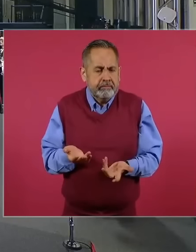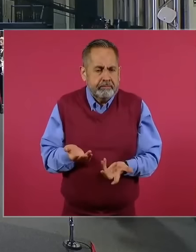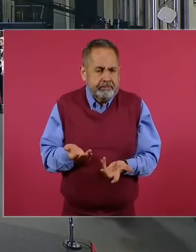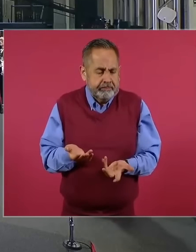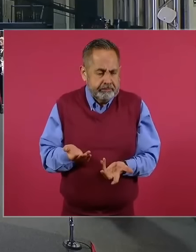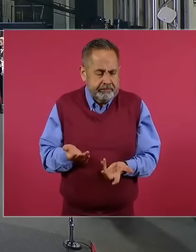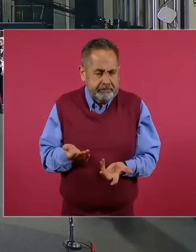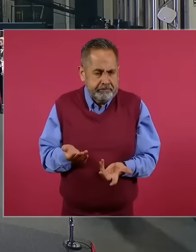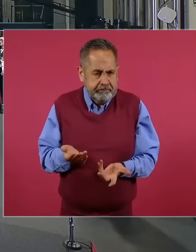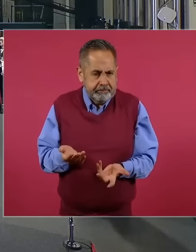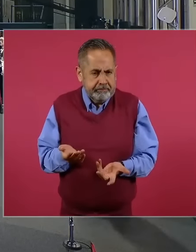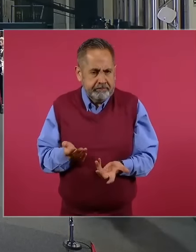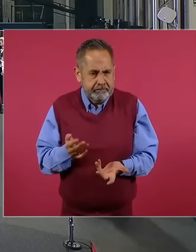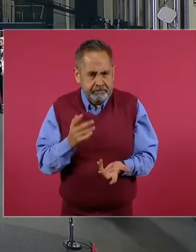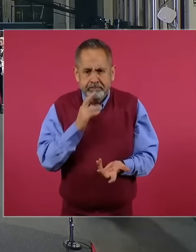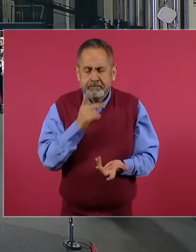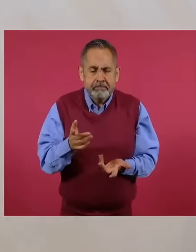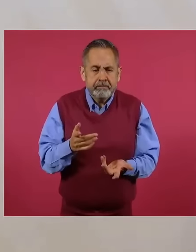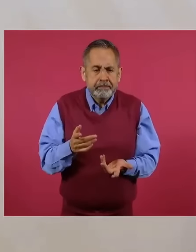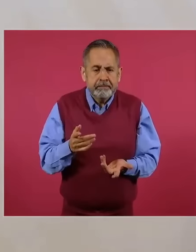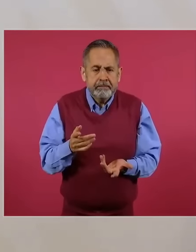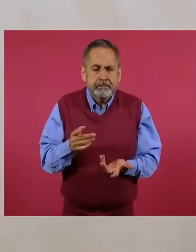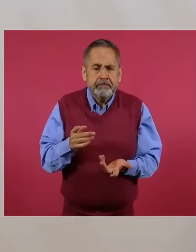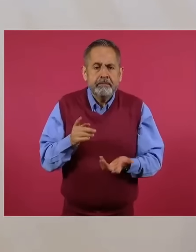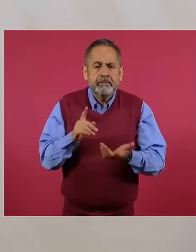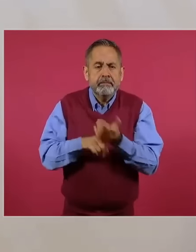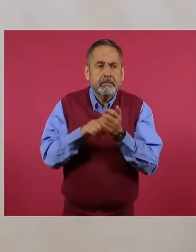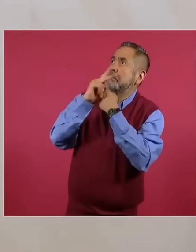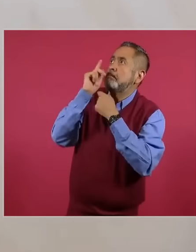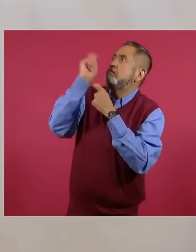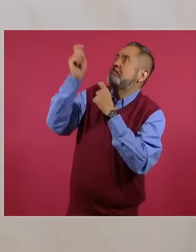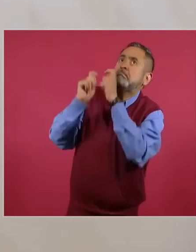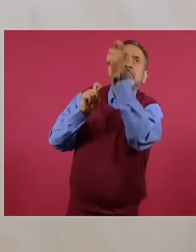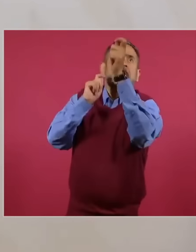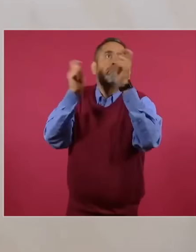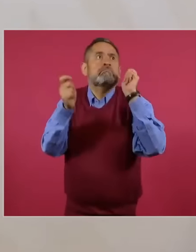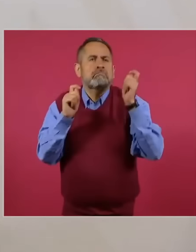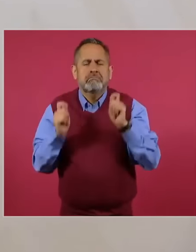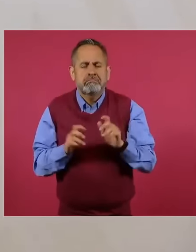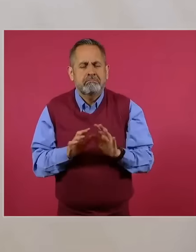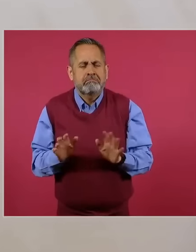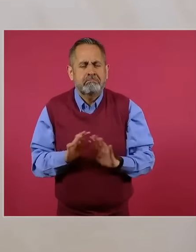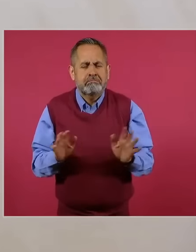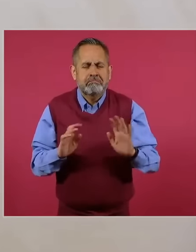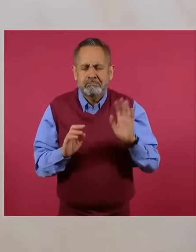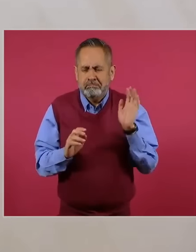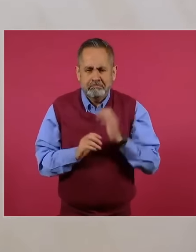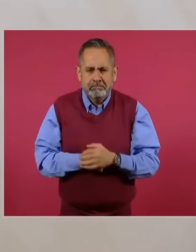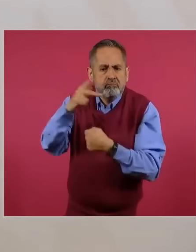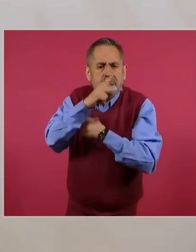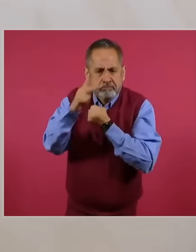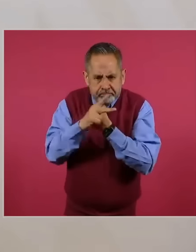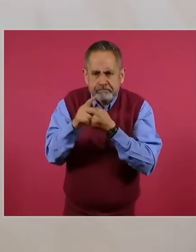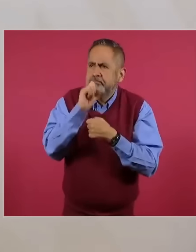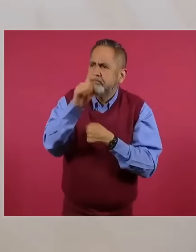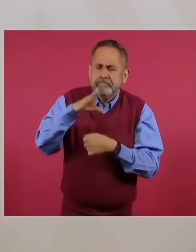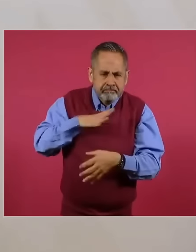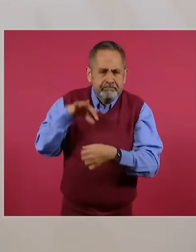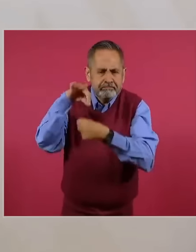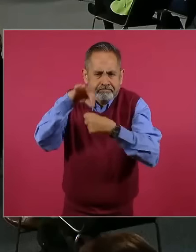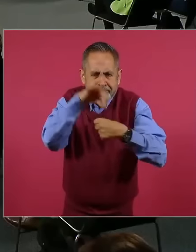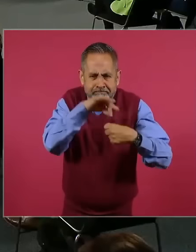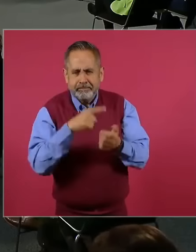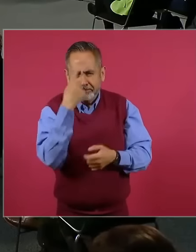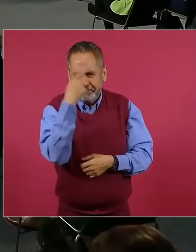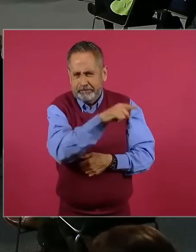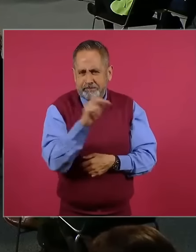que estar viendo qué sucede en otros países, donde también dicho sea de paso, se elige a integrantes del